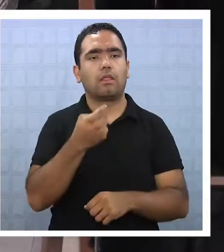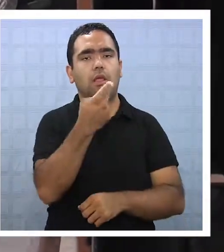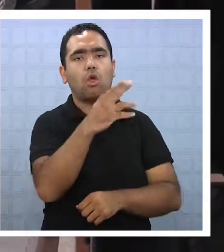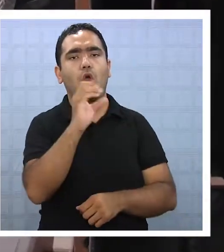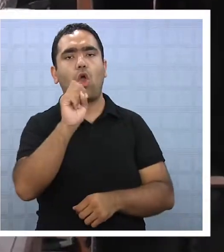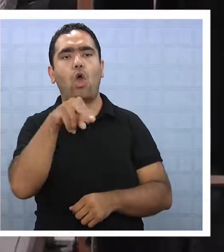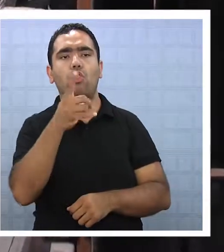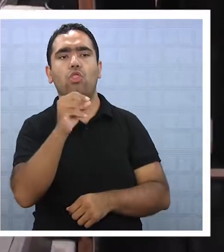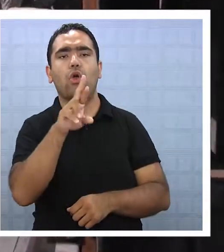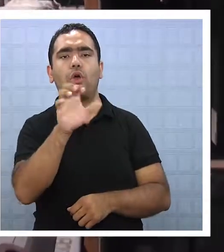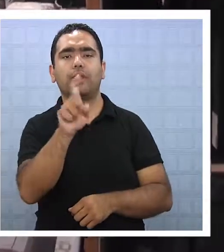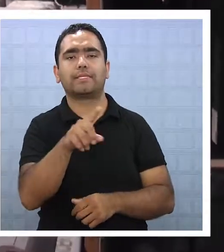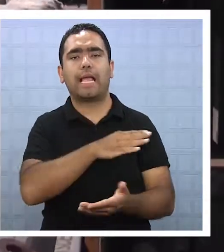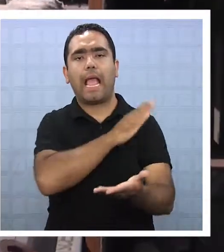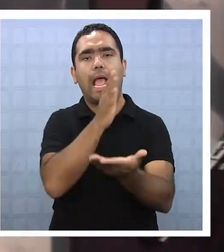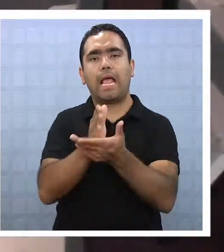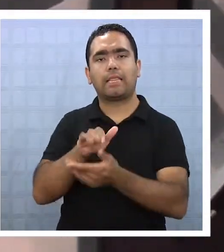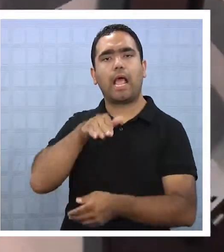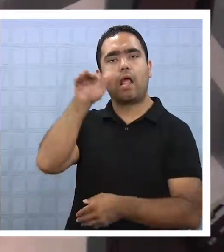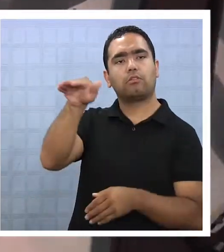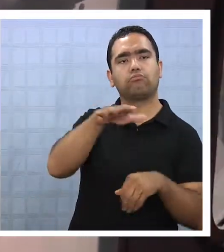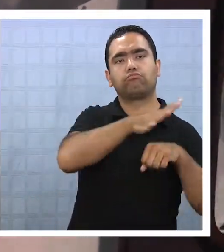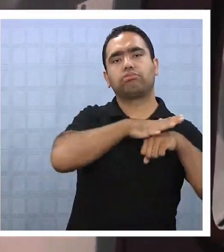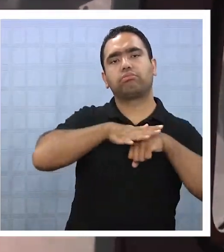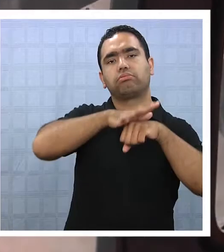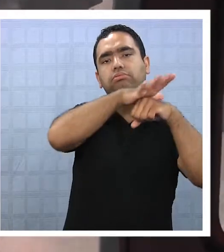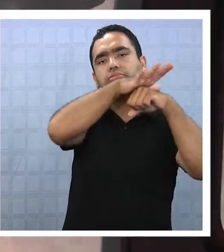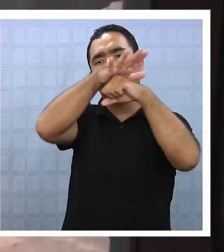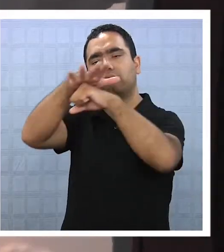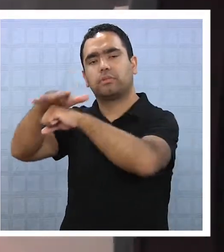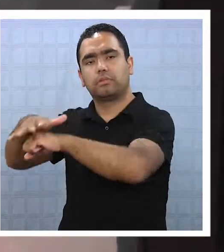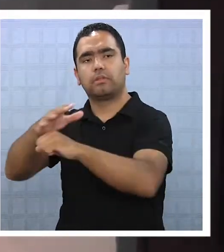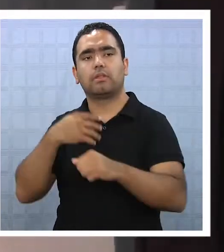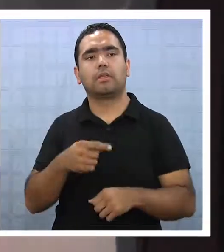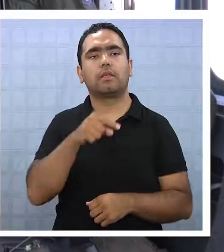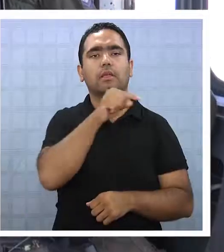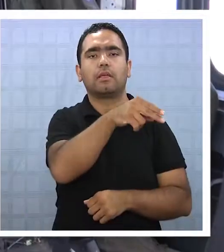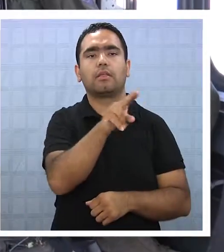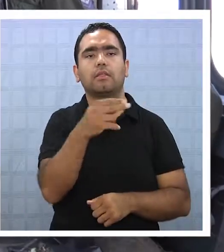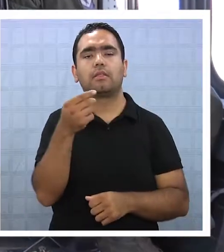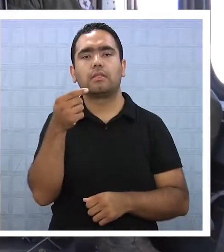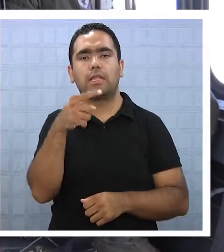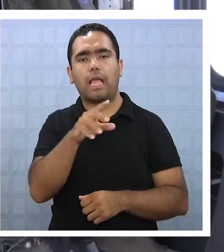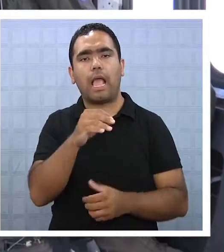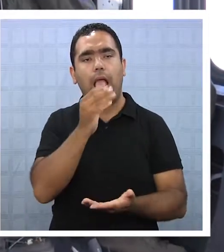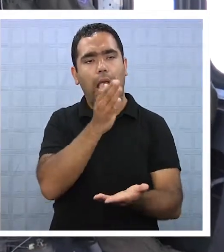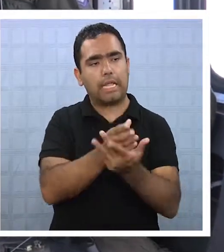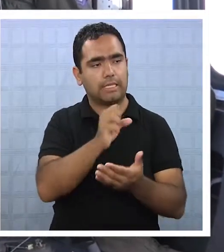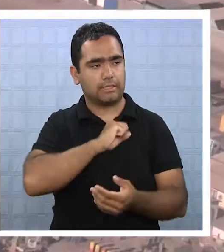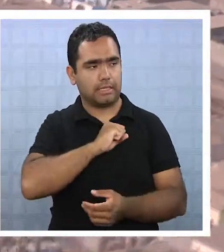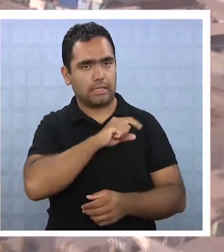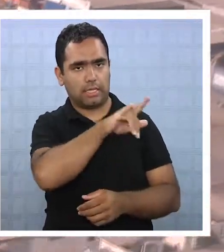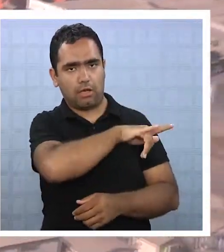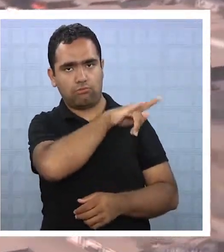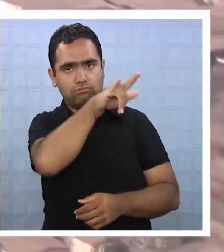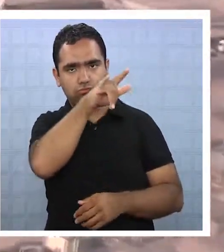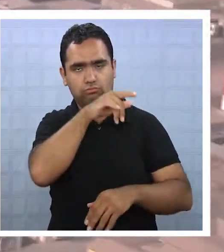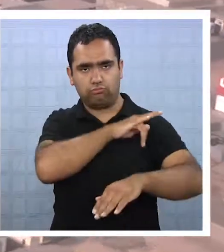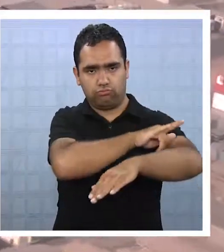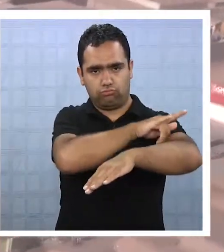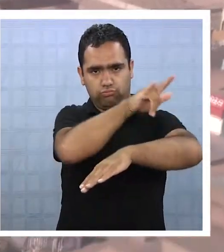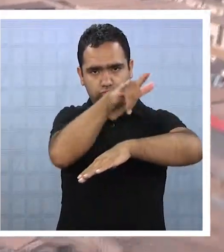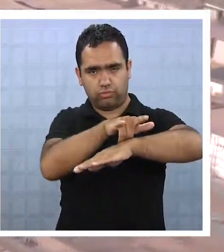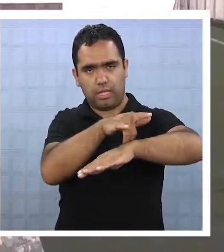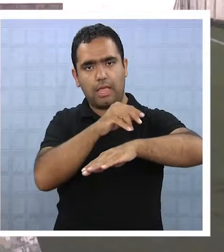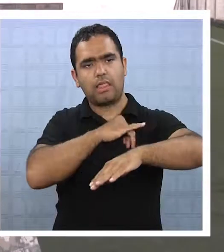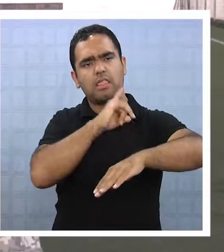alimentos desde la base aérea Los Cóndores hasta Alto Hospicio. Estas papas fueron trasladadas vía terrestre hasta Santiago y de ahí